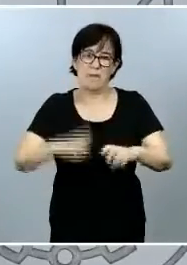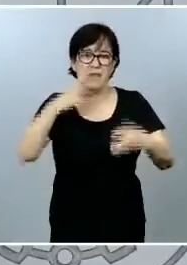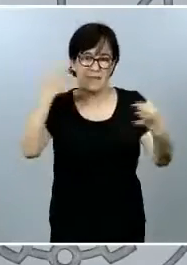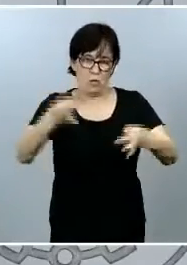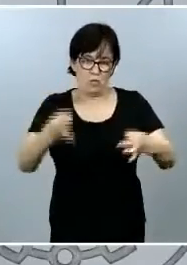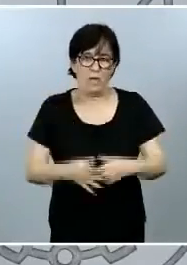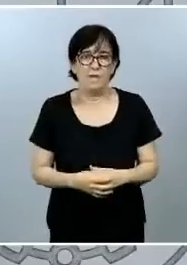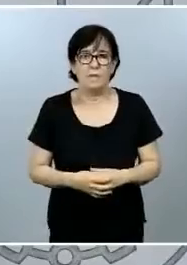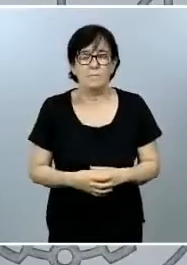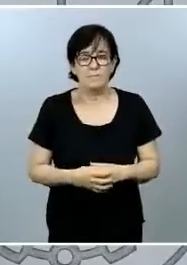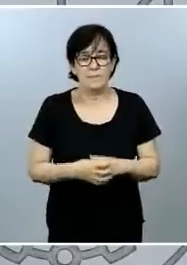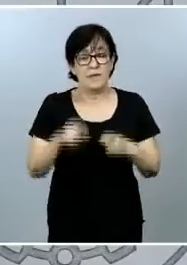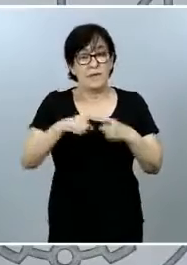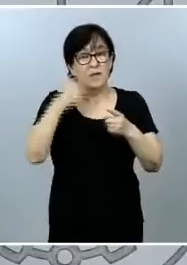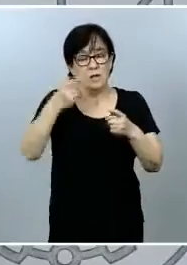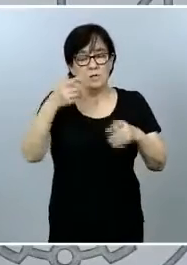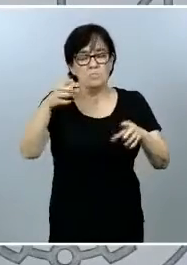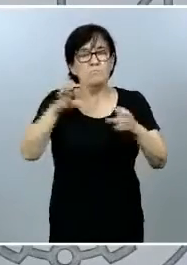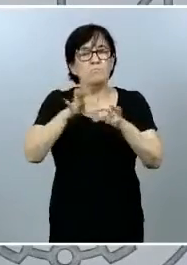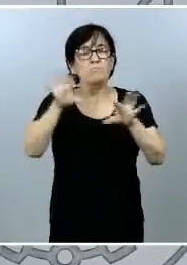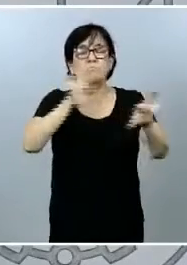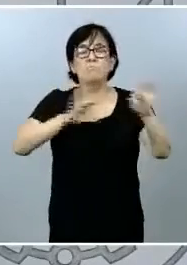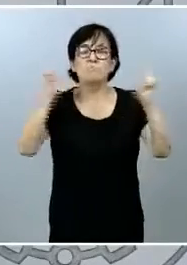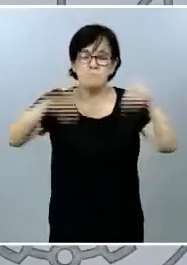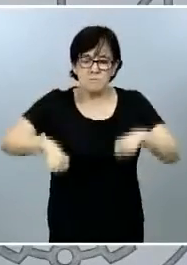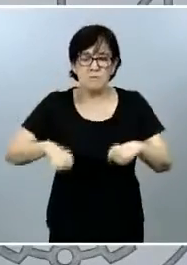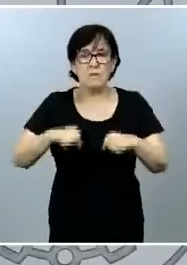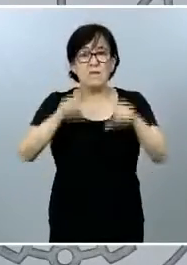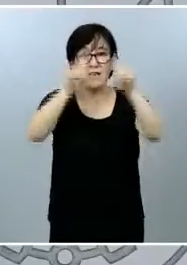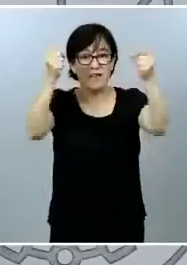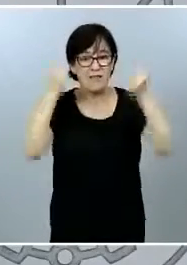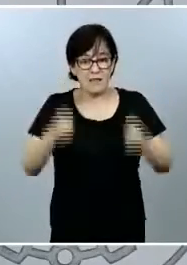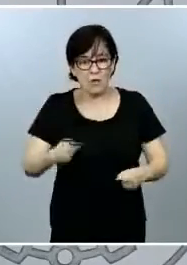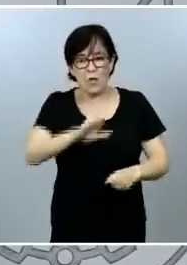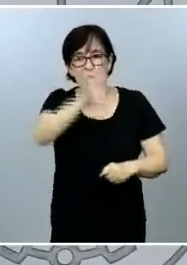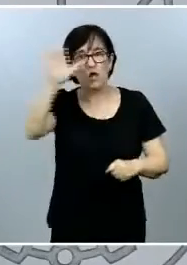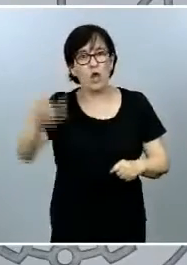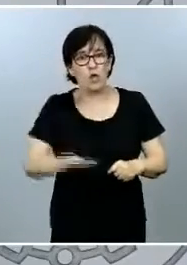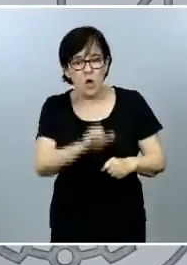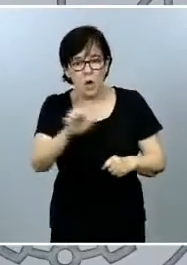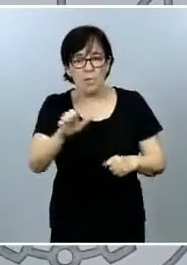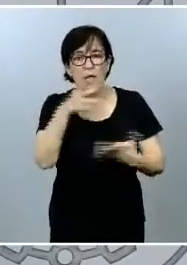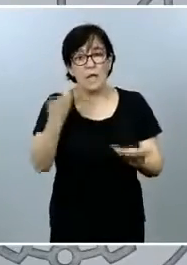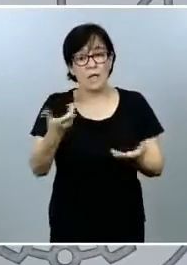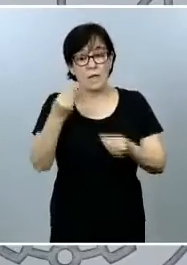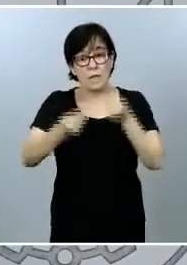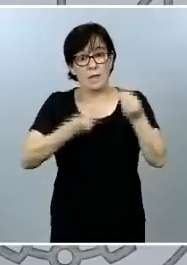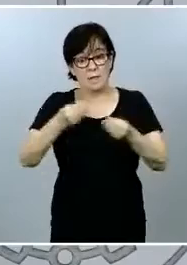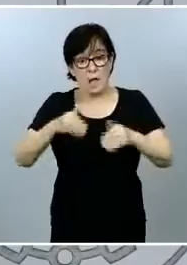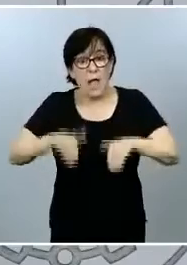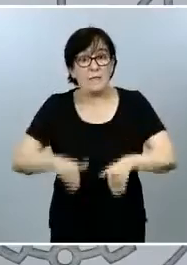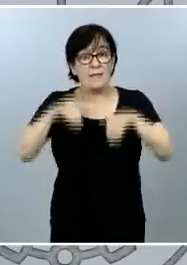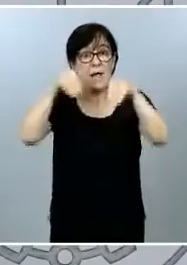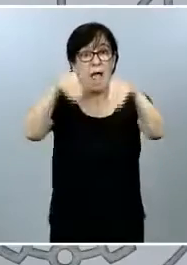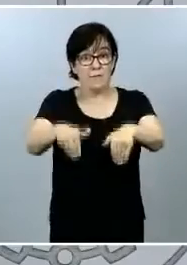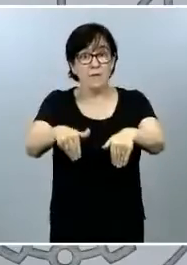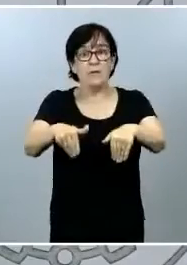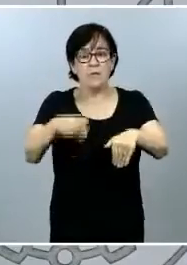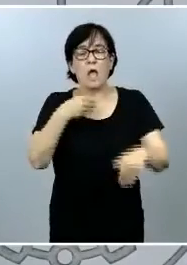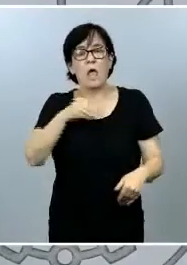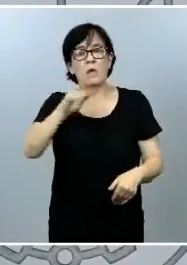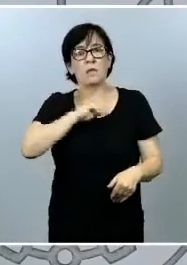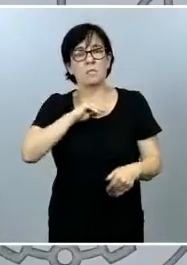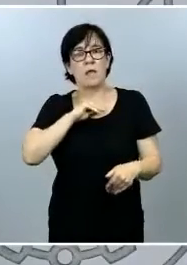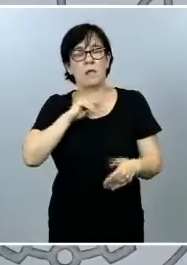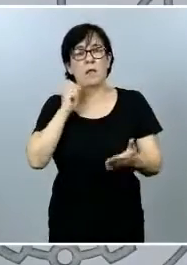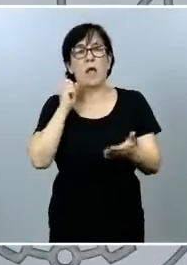Se trata de una decisión que tienen que tomar las instituciones europeas y en la que, mediante esta candidatura, España apuesta